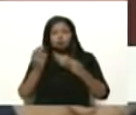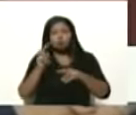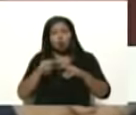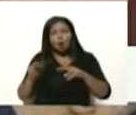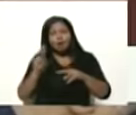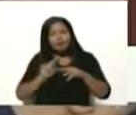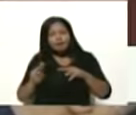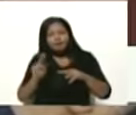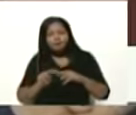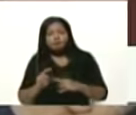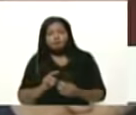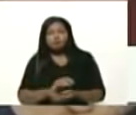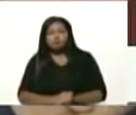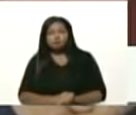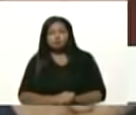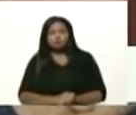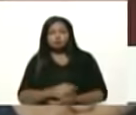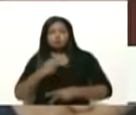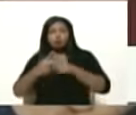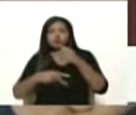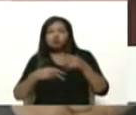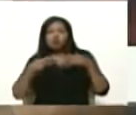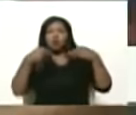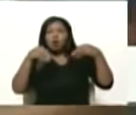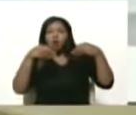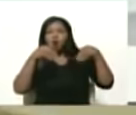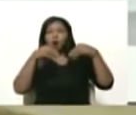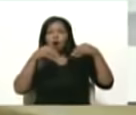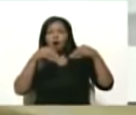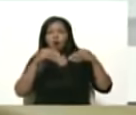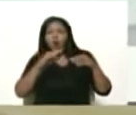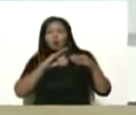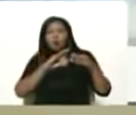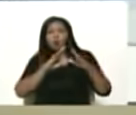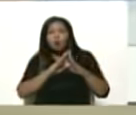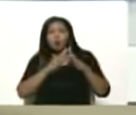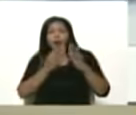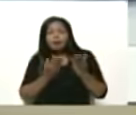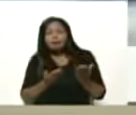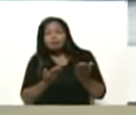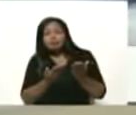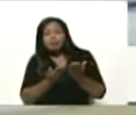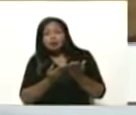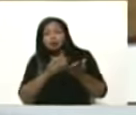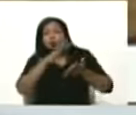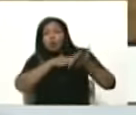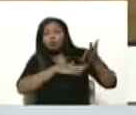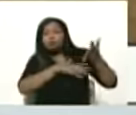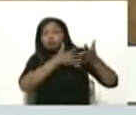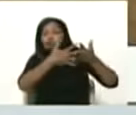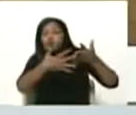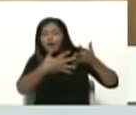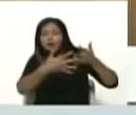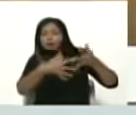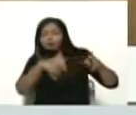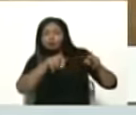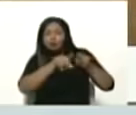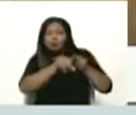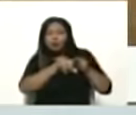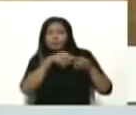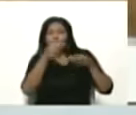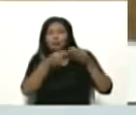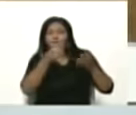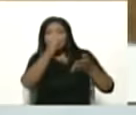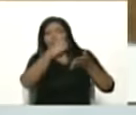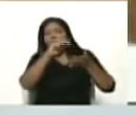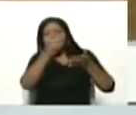niñas. Produce también los cuadernos tanto cuadriculados como el cuaderno de